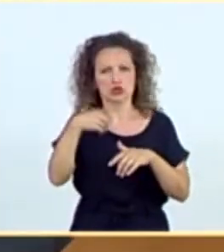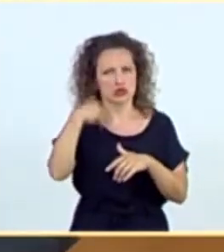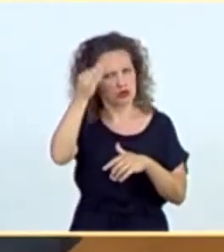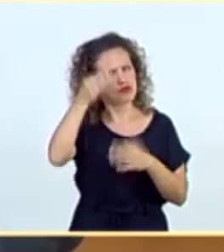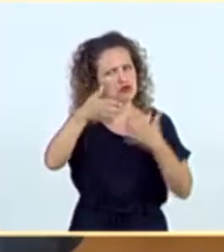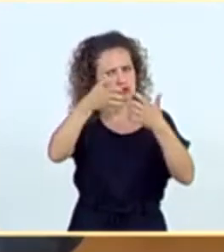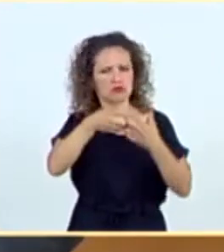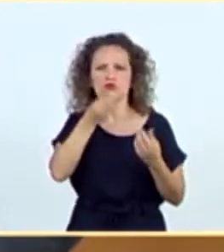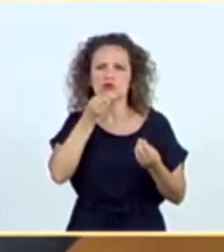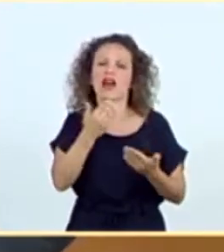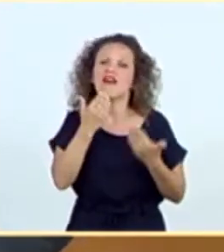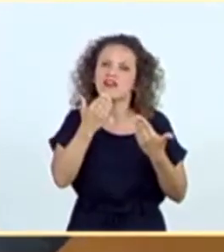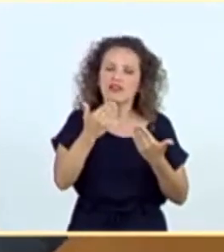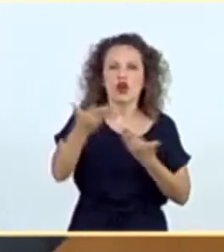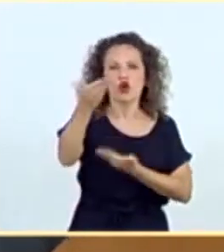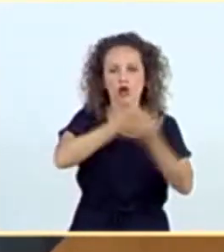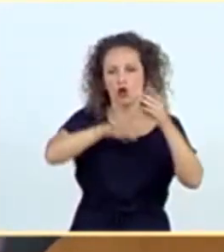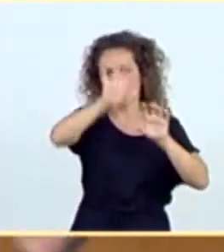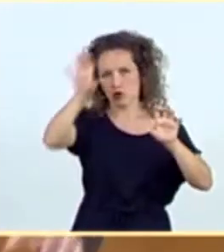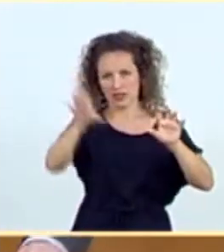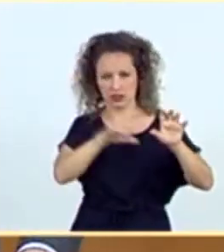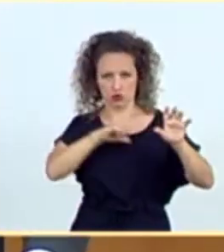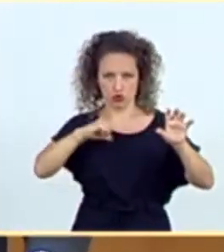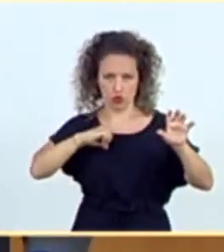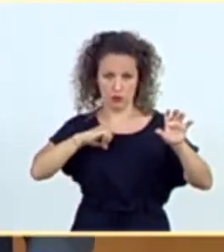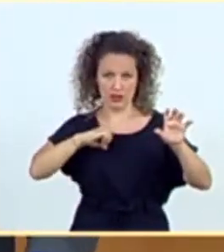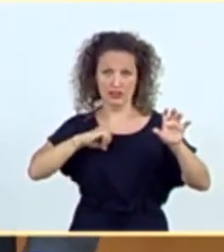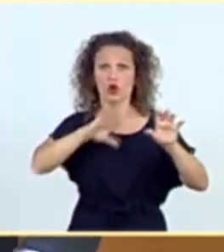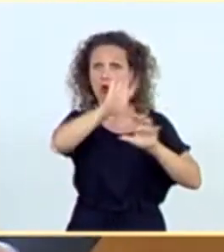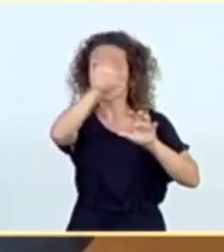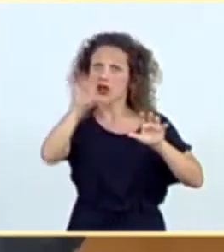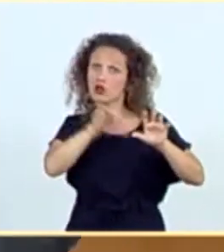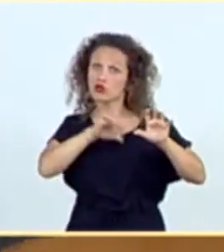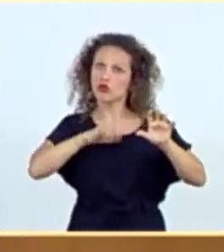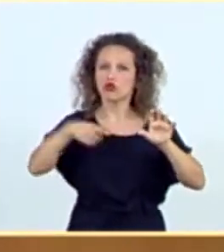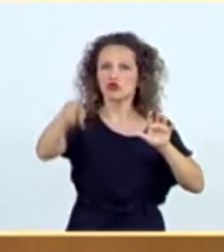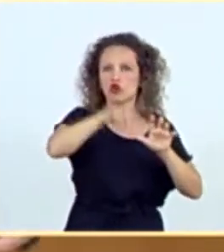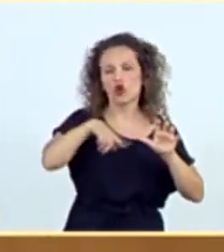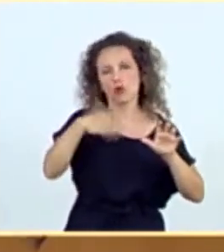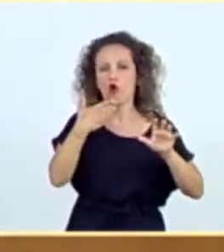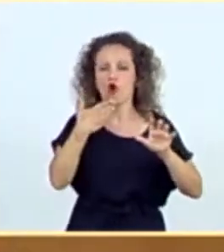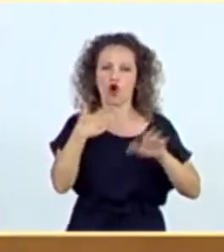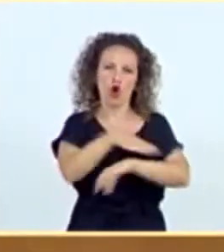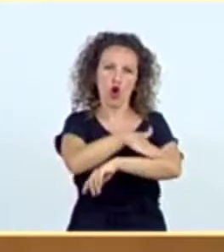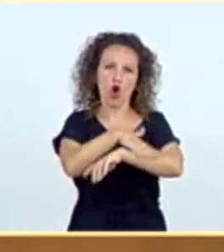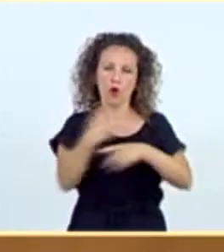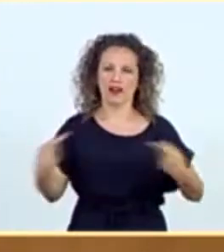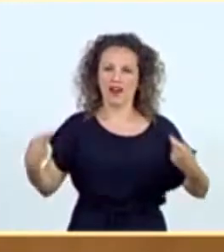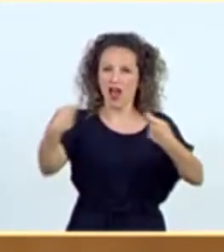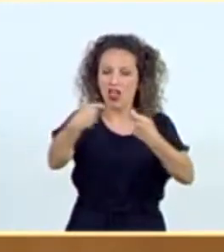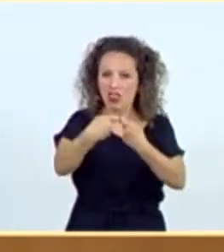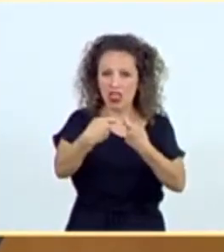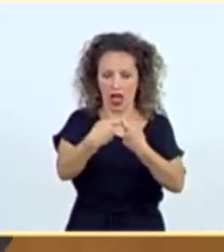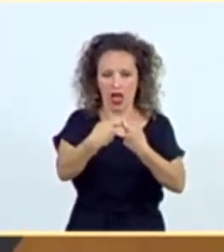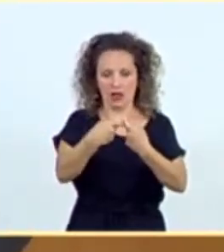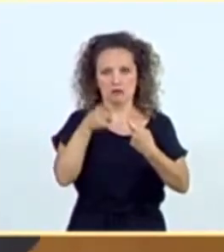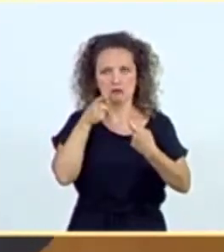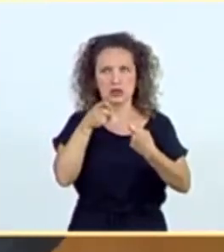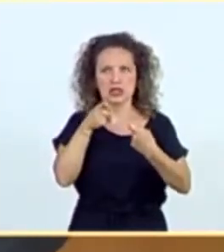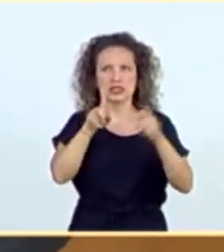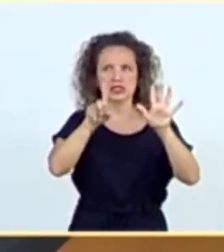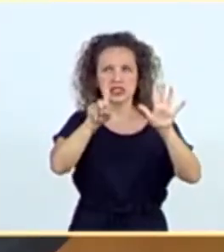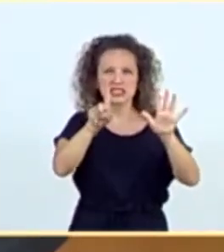gracias a la colaboración de las comunidades autónomas con las que hemos tenido los mecanismos de cogobernanza, de los que yo también hago una valoración después de